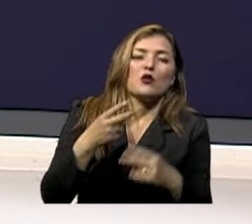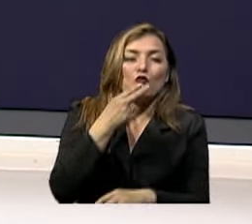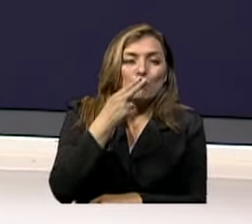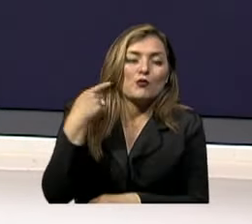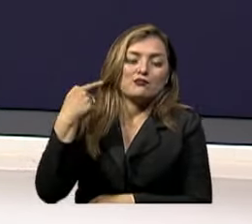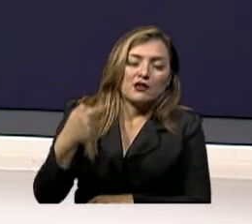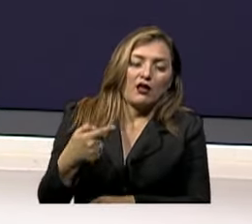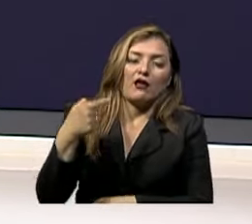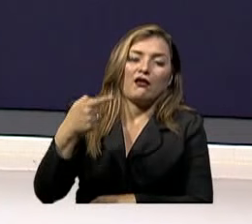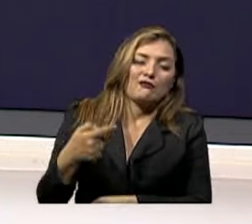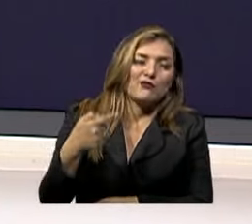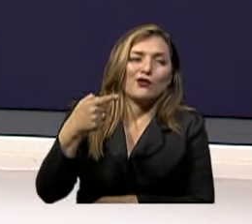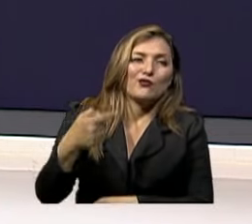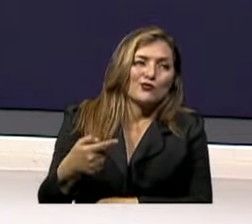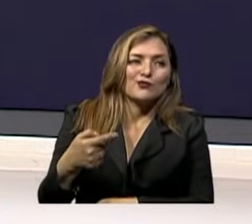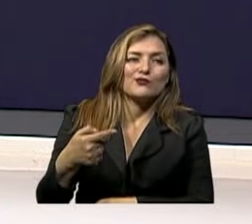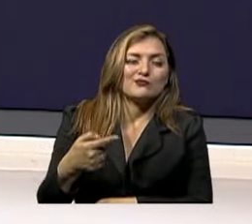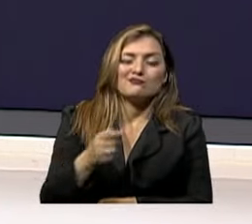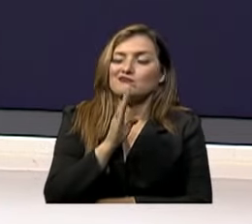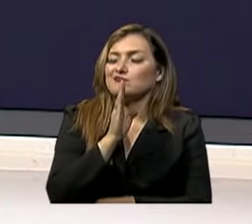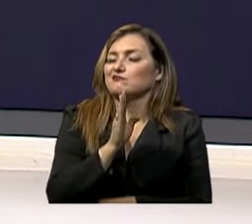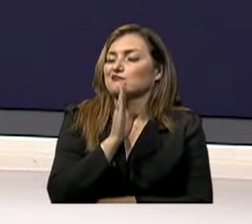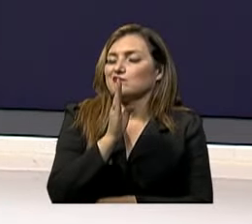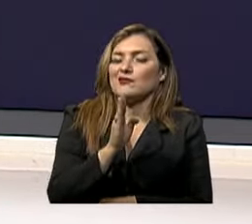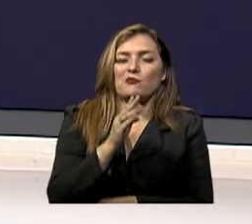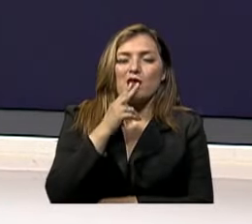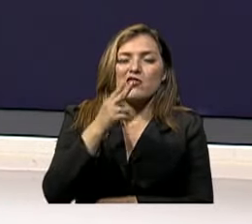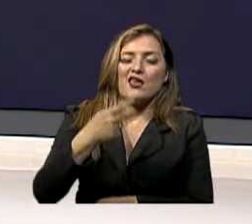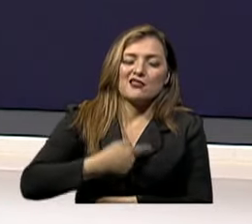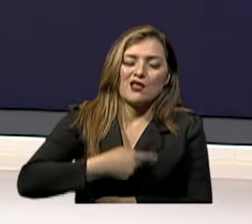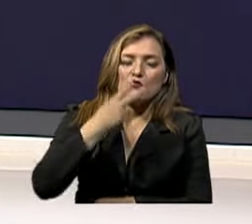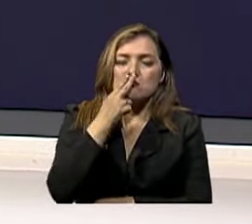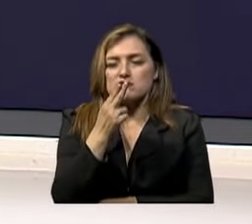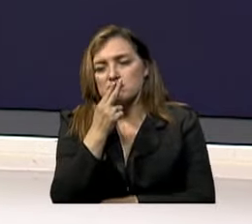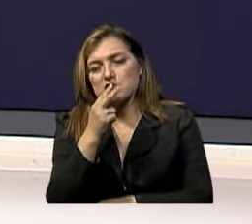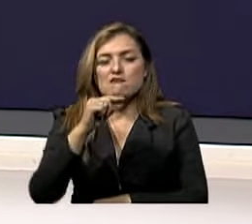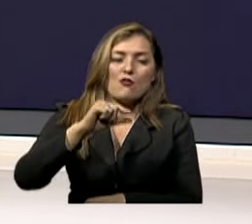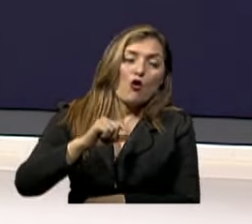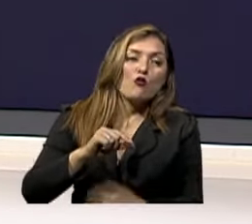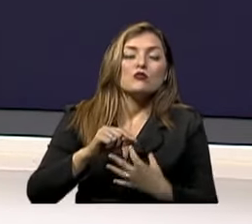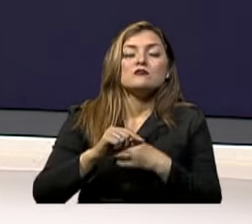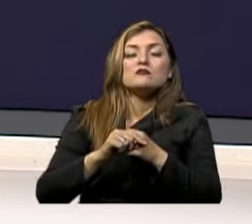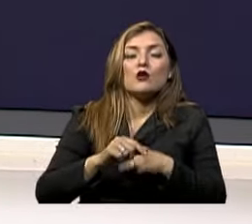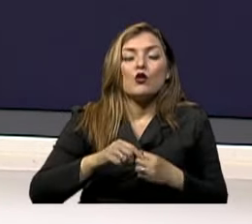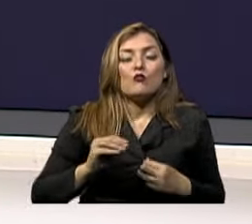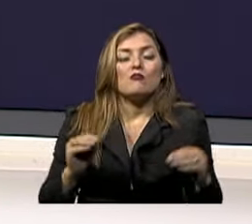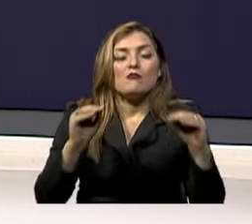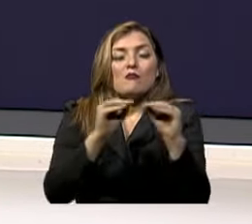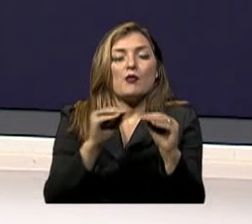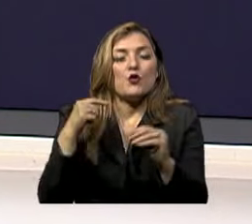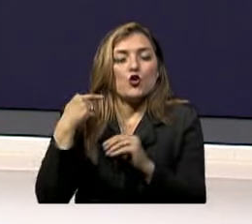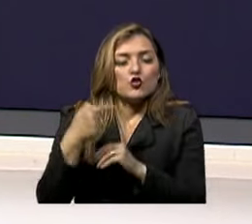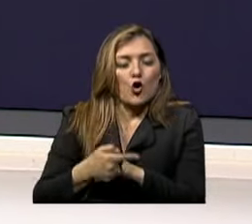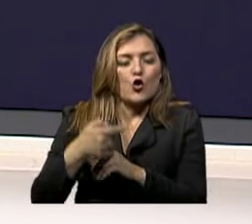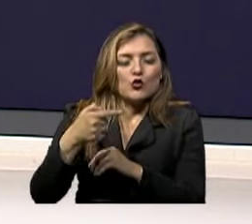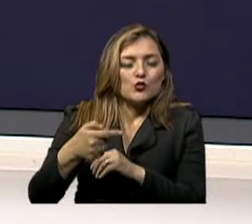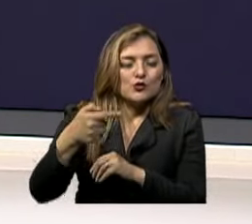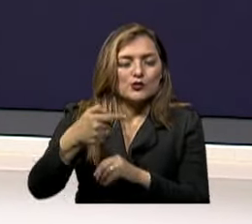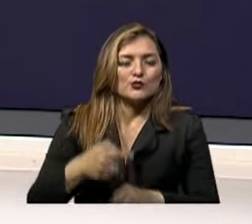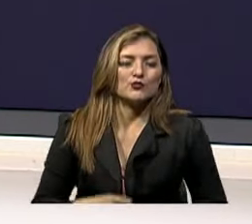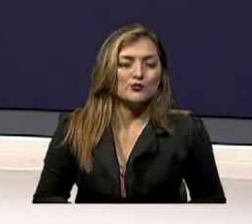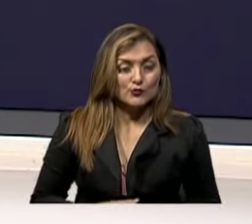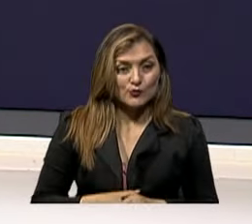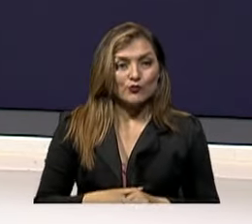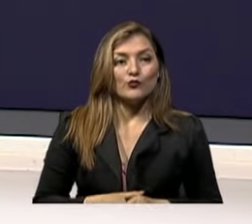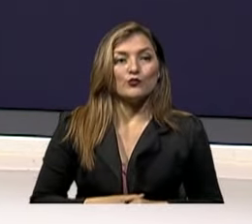todos los días Es decir, es el fumador habitual El que fuma todo el tiempo puede fumar poco o puede fumar mucho, pero fuma todos los días Hay esas